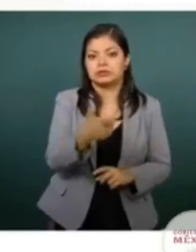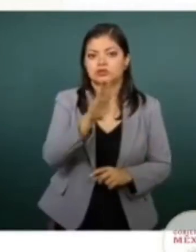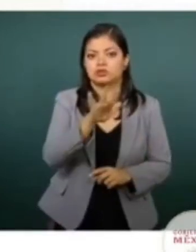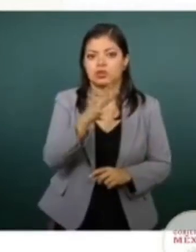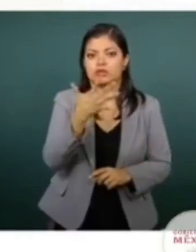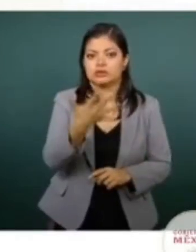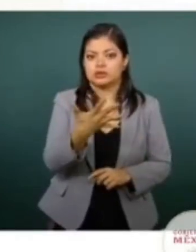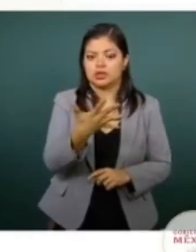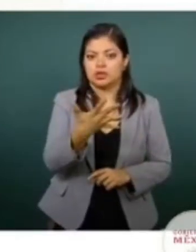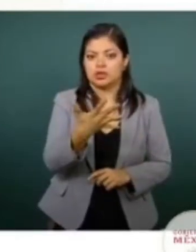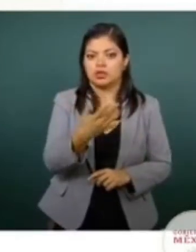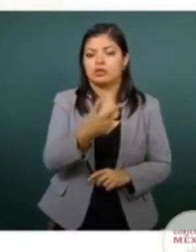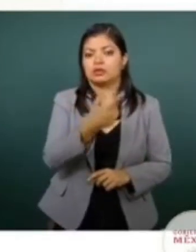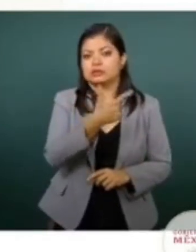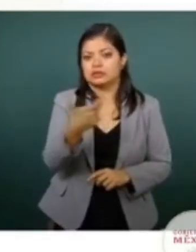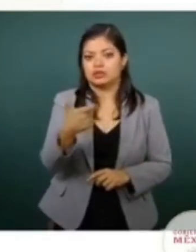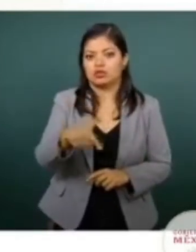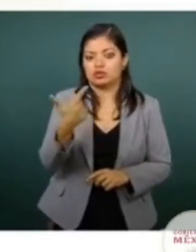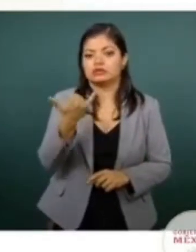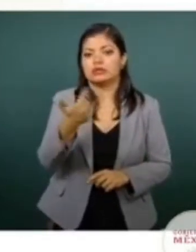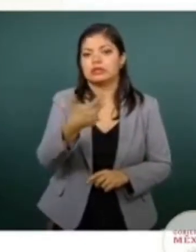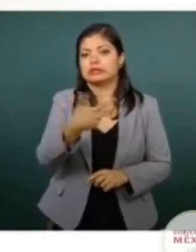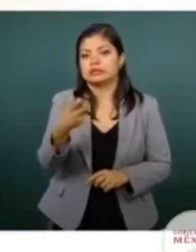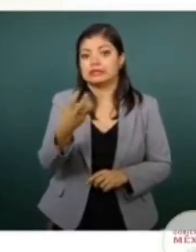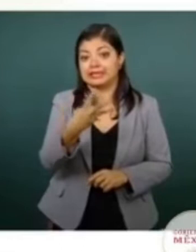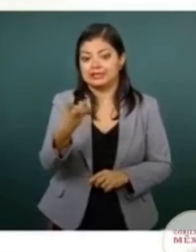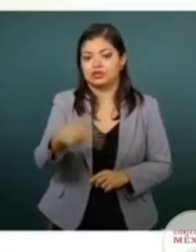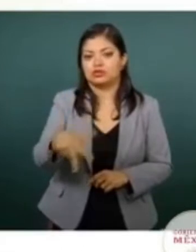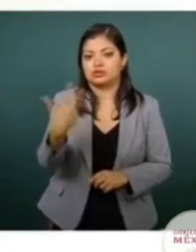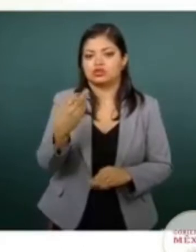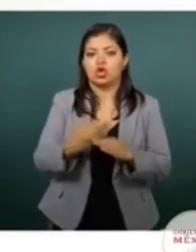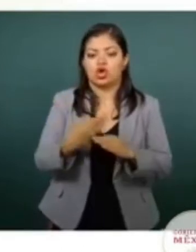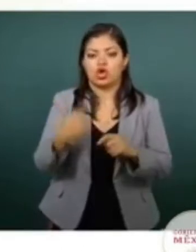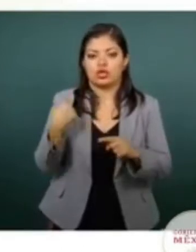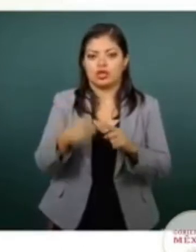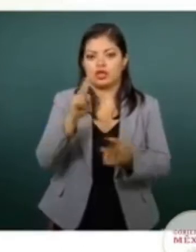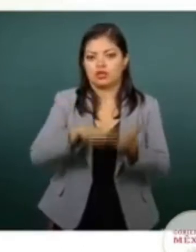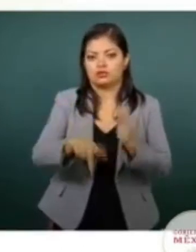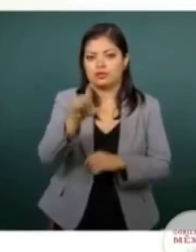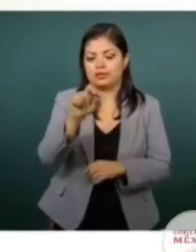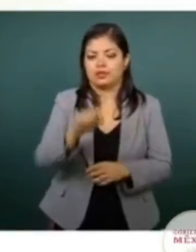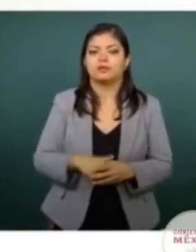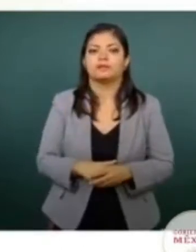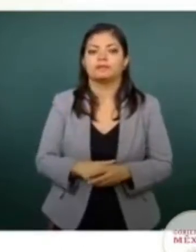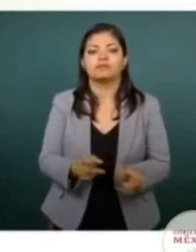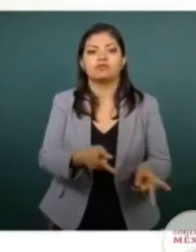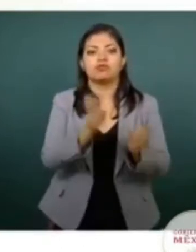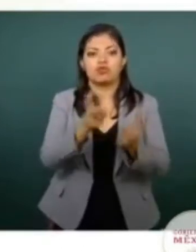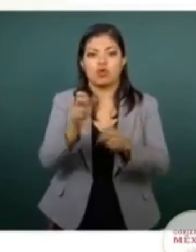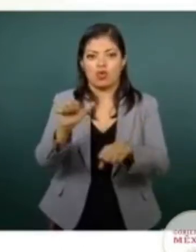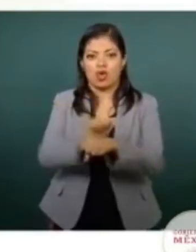755, 712 y 303 en lo que va del año. El robo a transportistas.